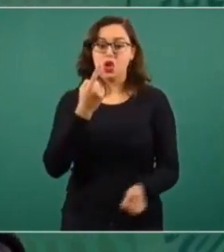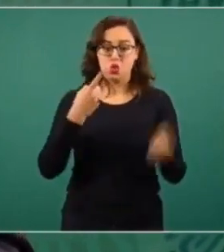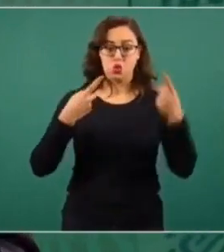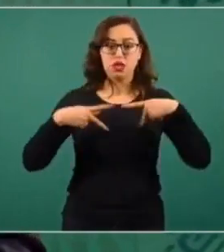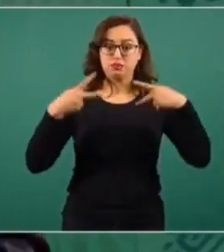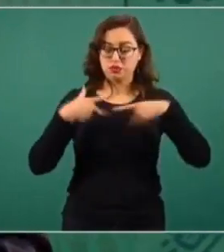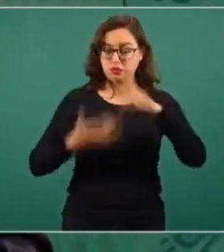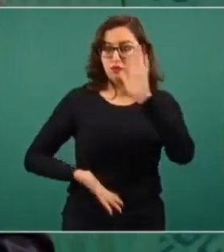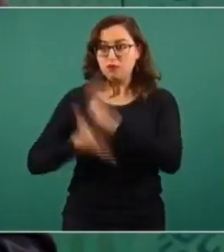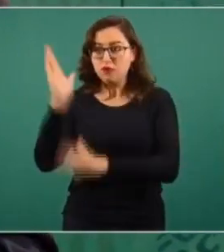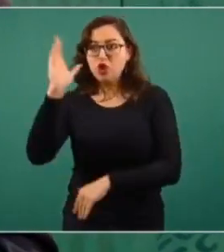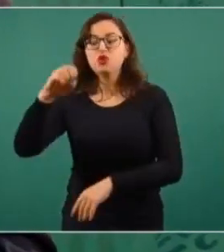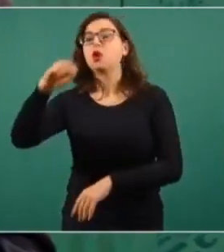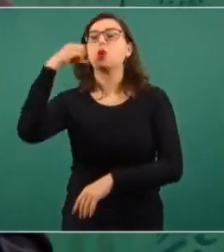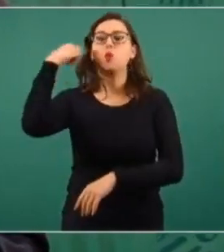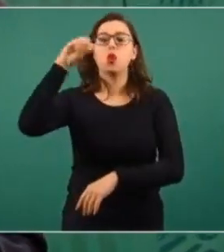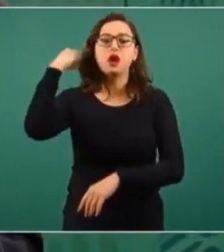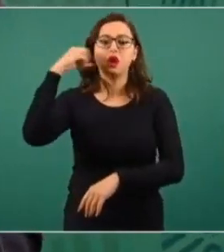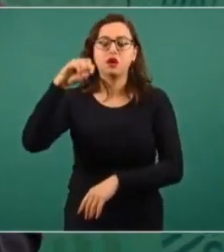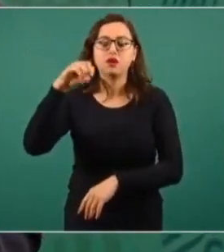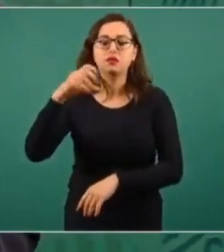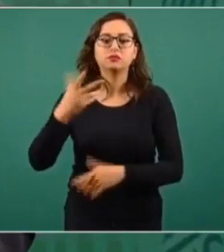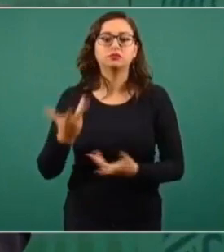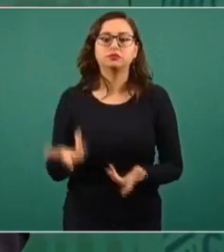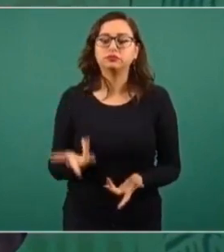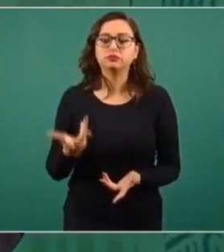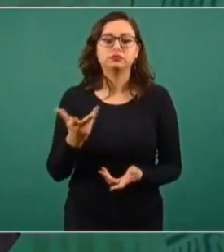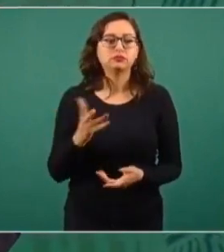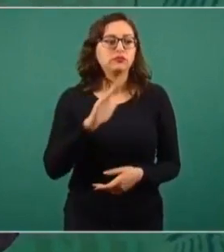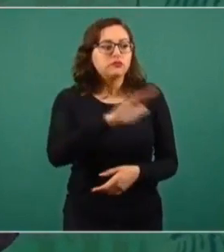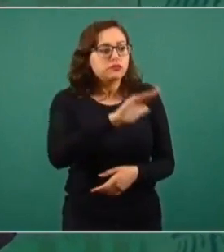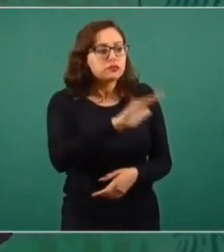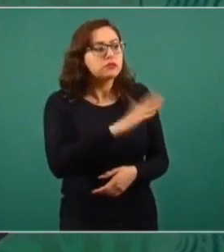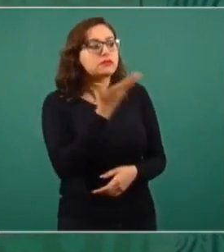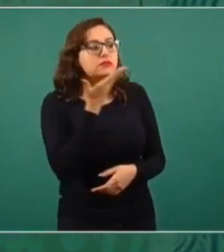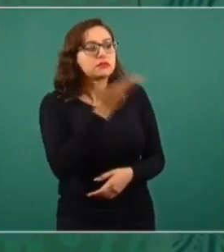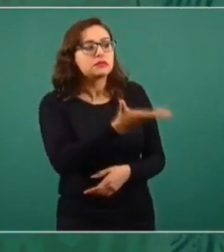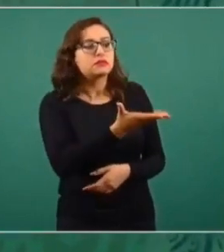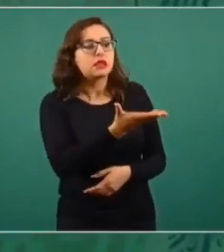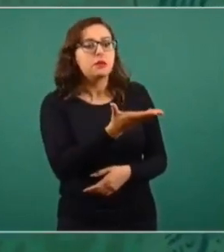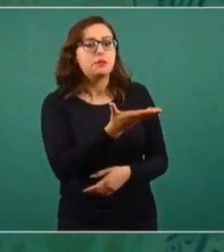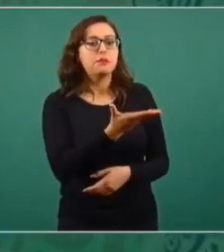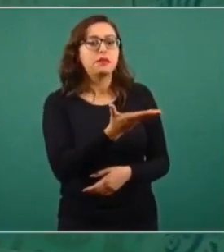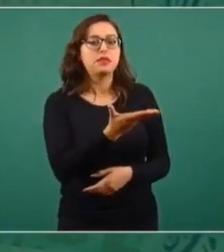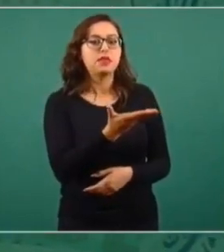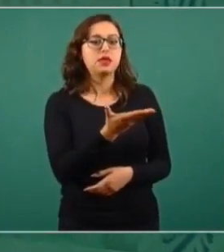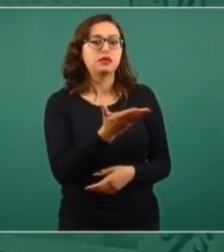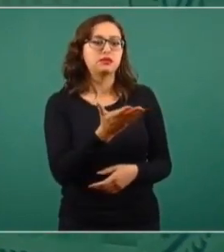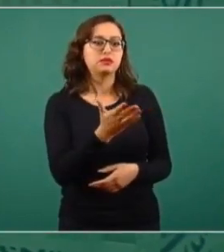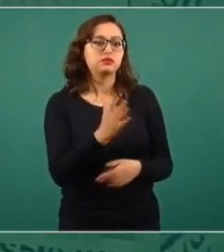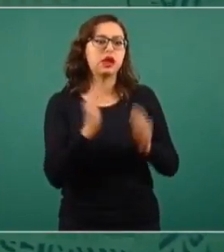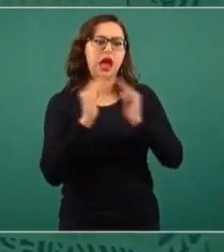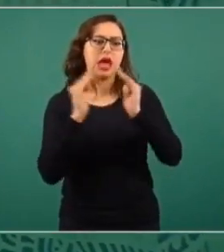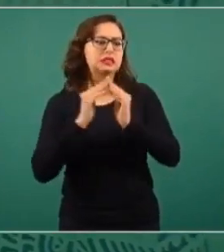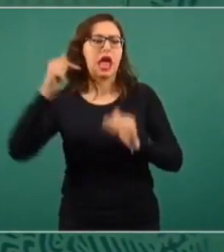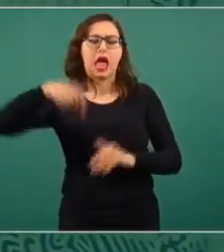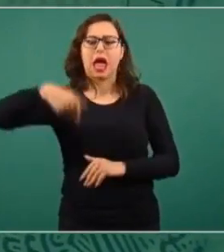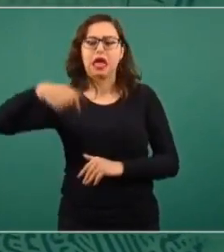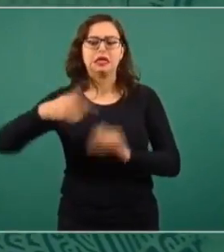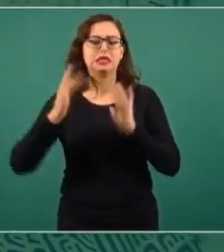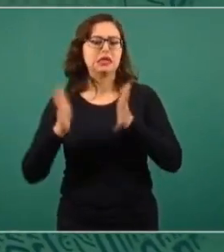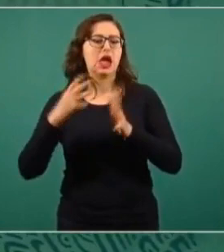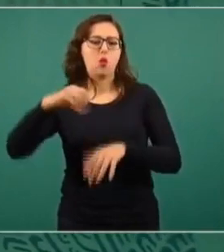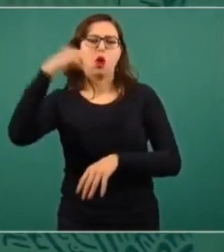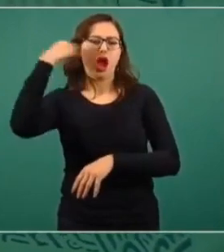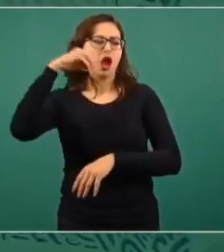en Oaxaca, por supuesto, y sus solicitudes de atención es básicamente vivienda en la capital